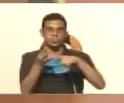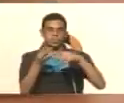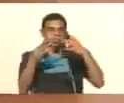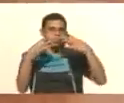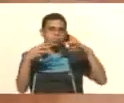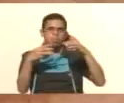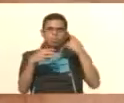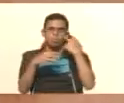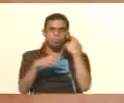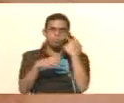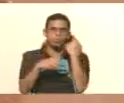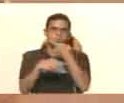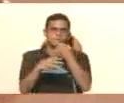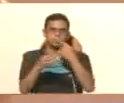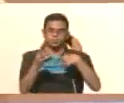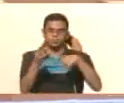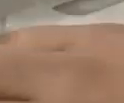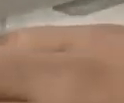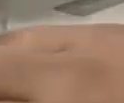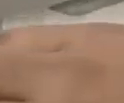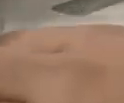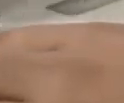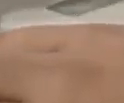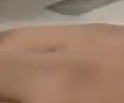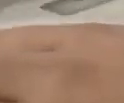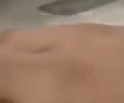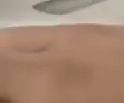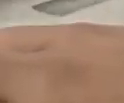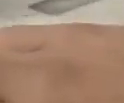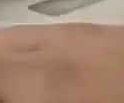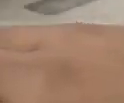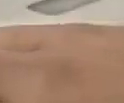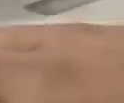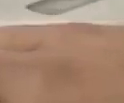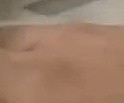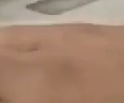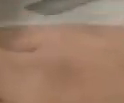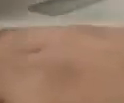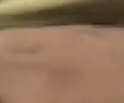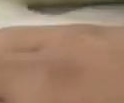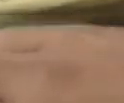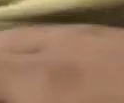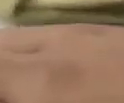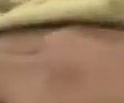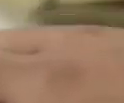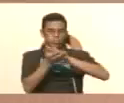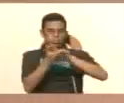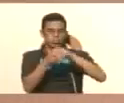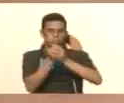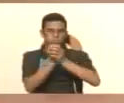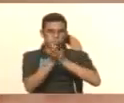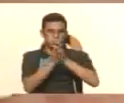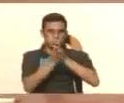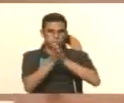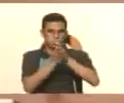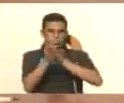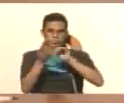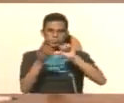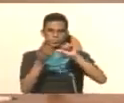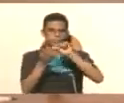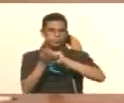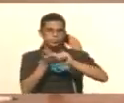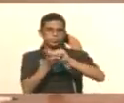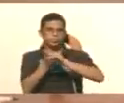o un paño y una solución jabonosa que nos va a permitir ir sacando, porque recuerden que los computadores están